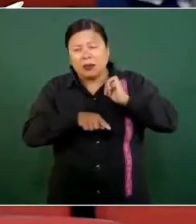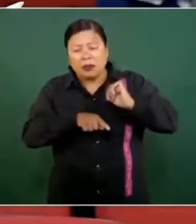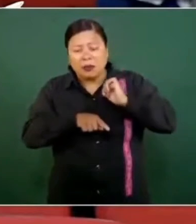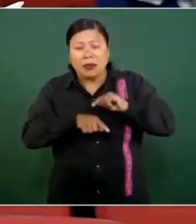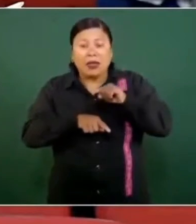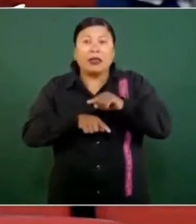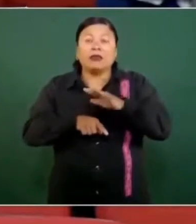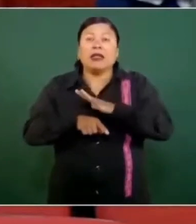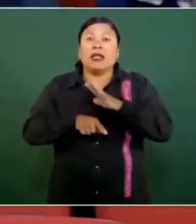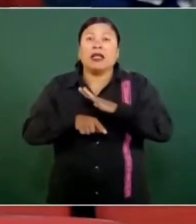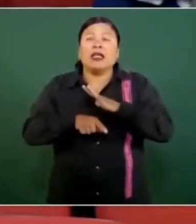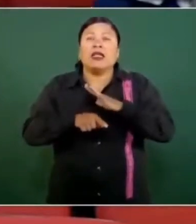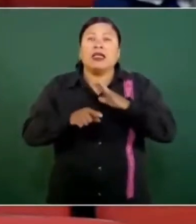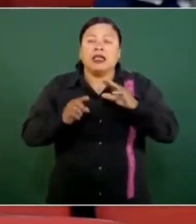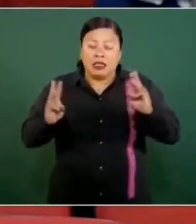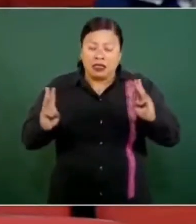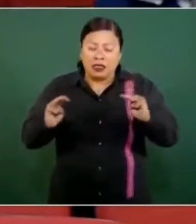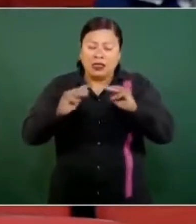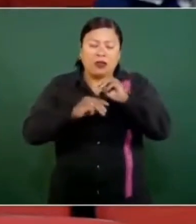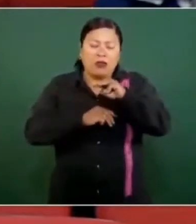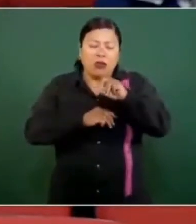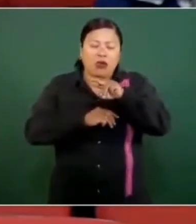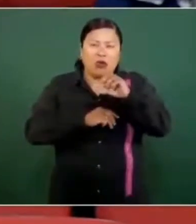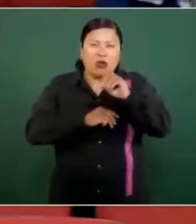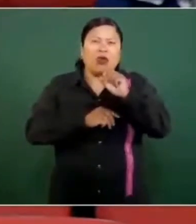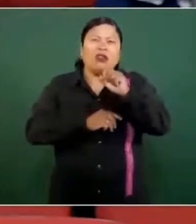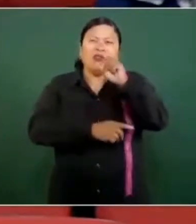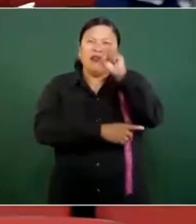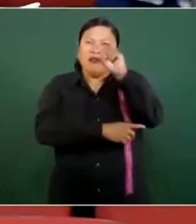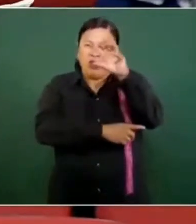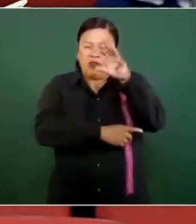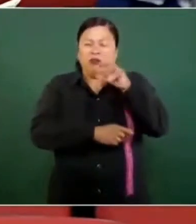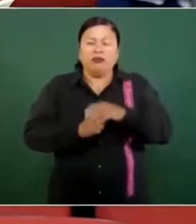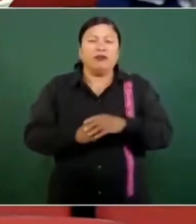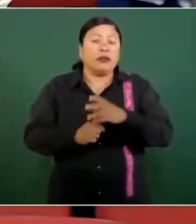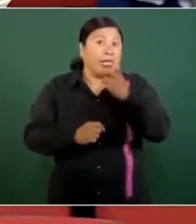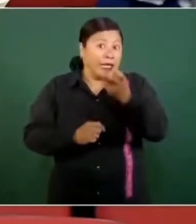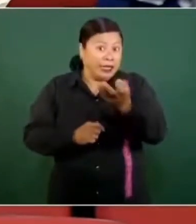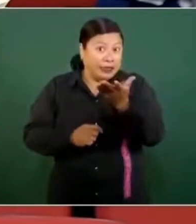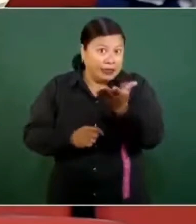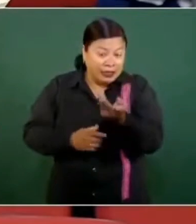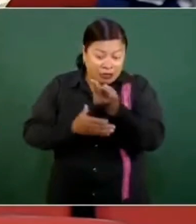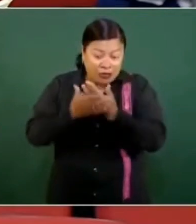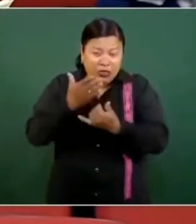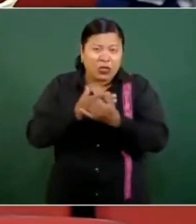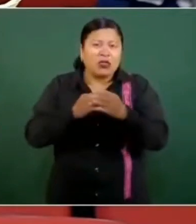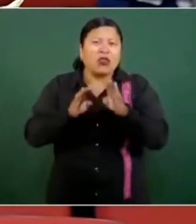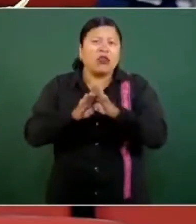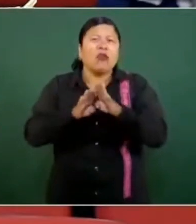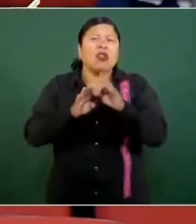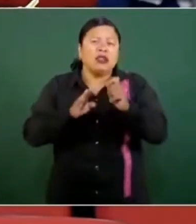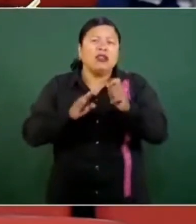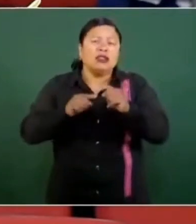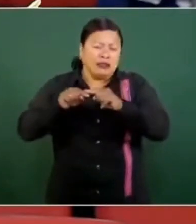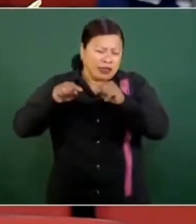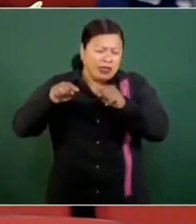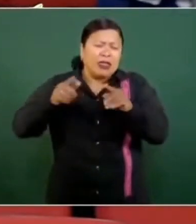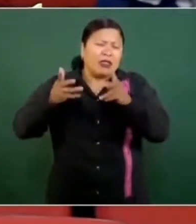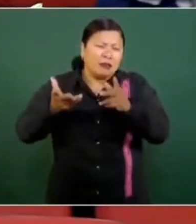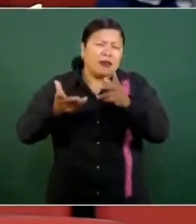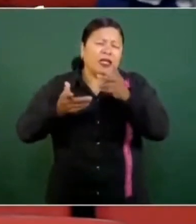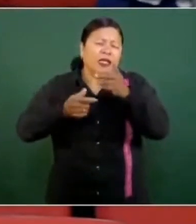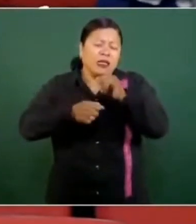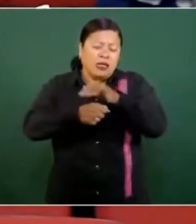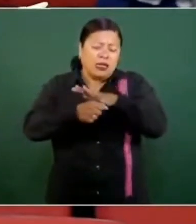de testigo en el Cerro del Morro, el Faro de Cortés. El proyecto del corredor interoceánico del Istmo de Tehuantepec